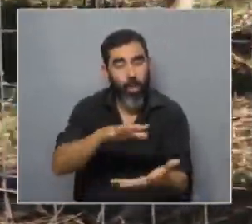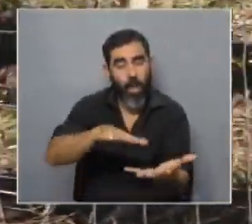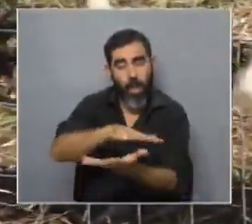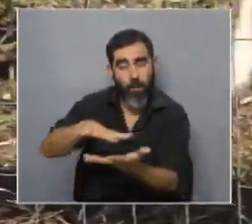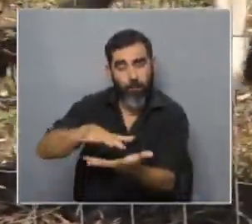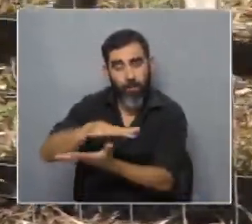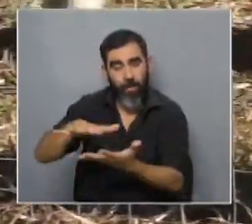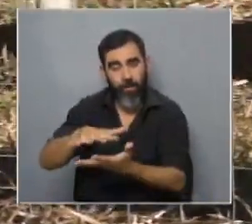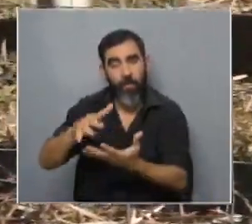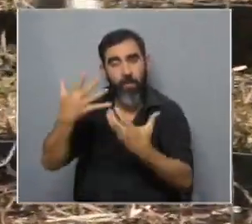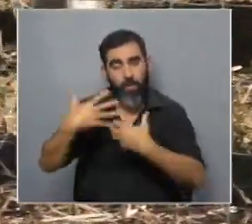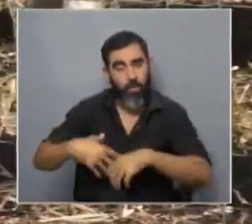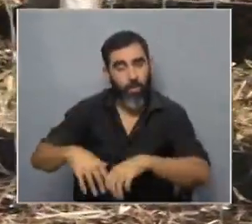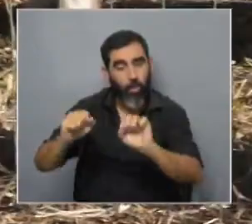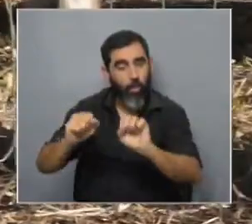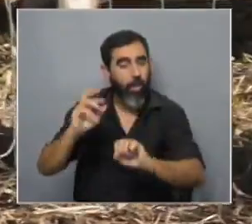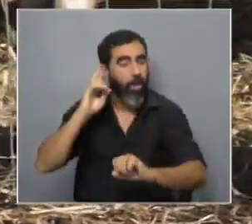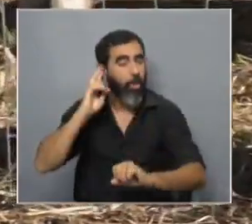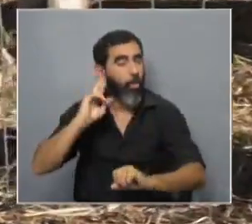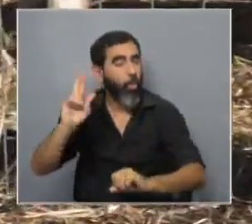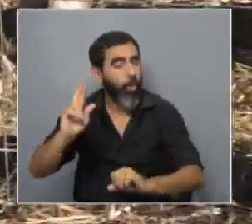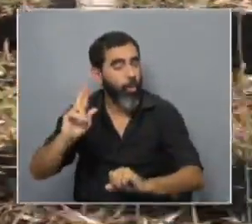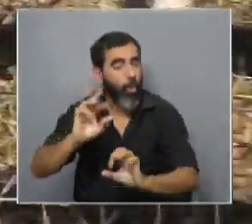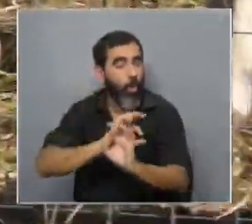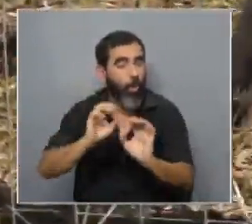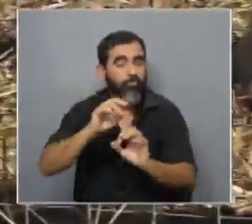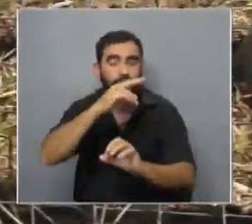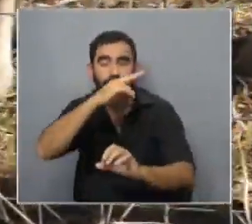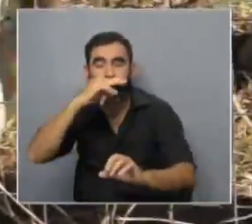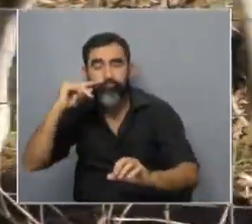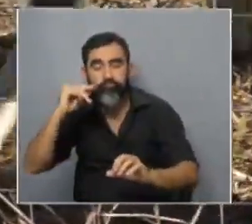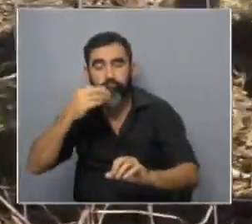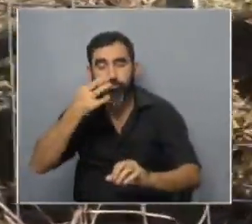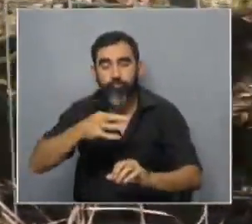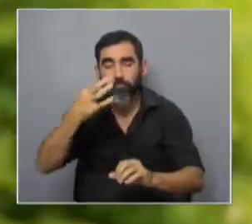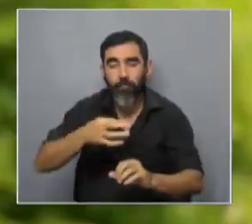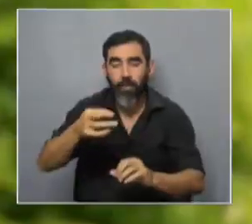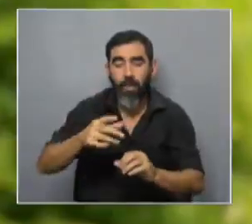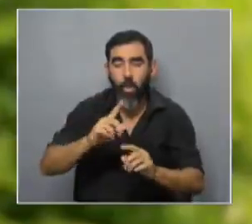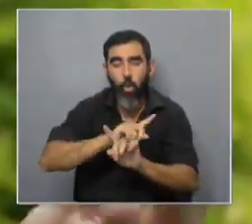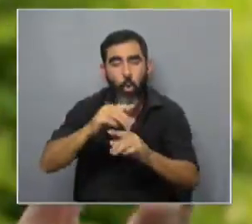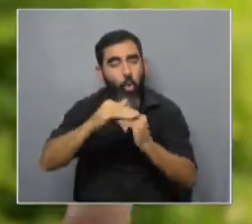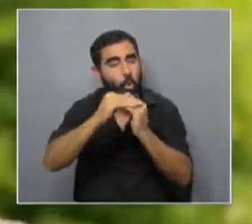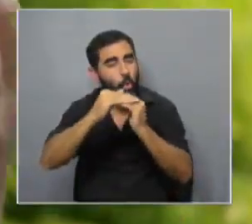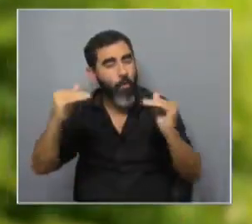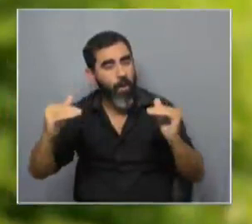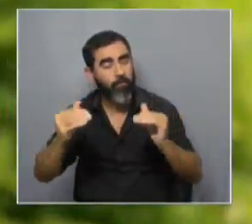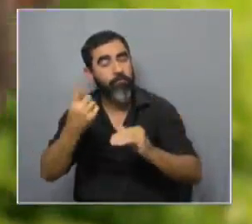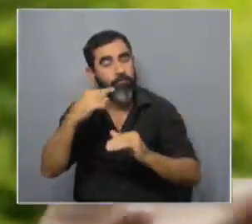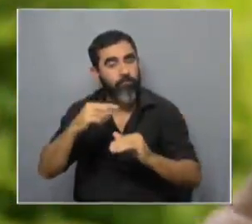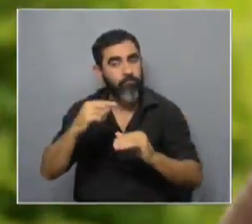y empiezan a detectar cuáles son aquellos sonidos o aquellos olores que salen de la norma y en ese caso ellos